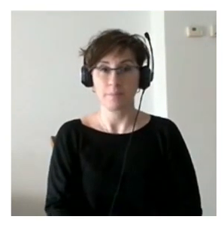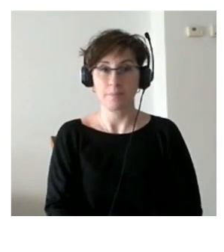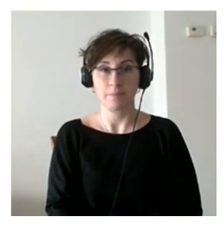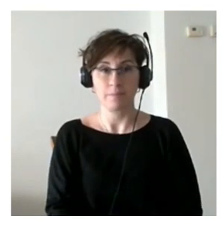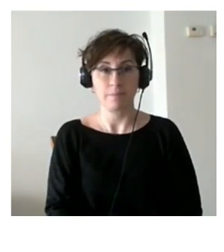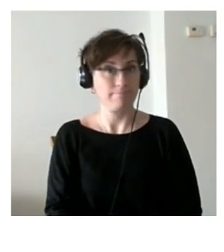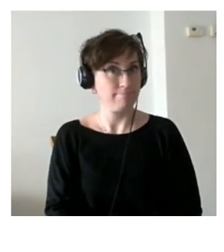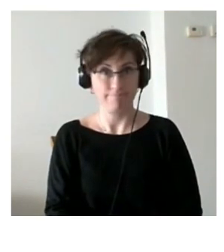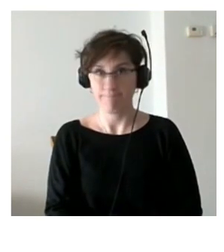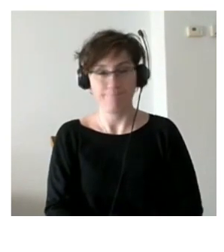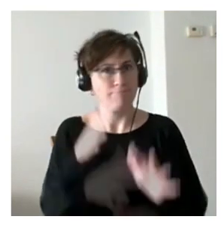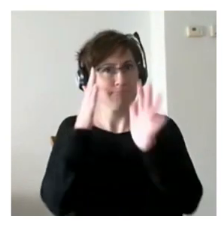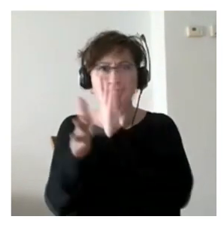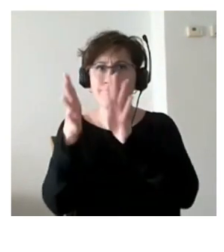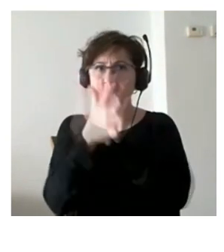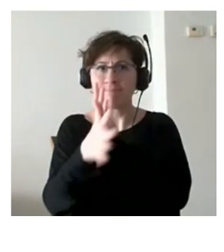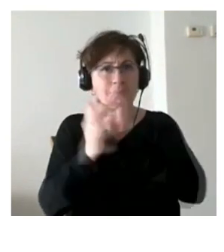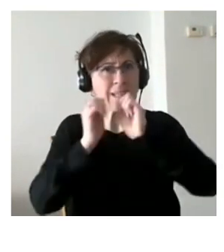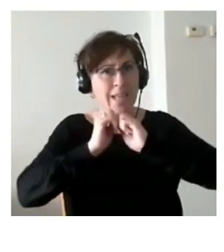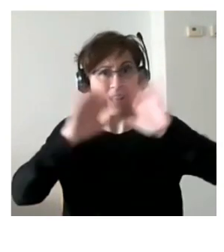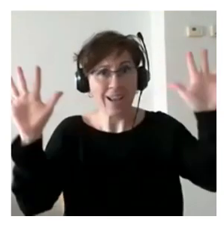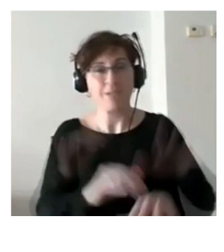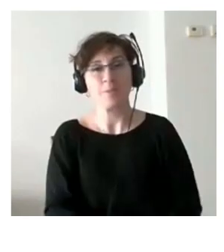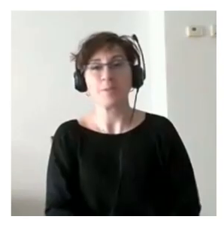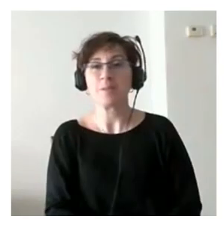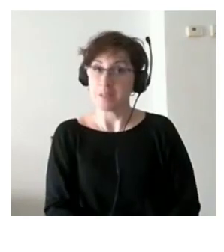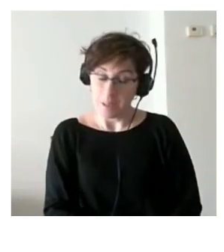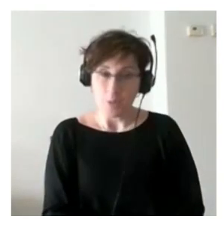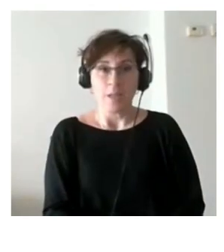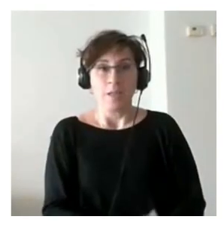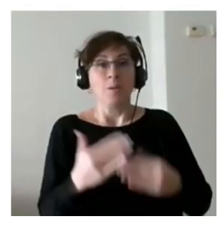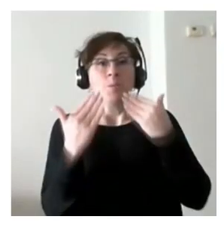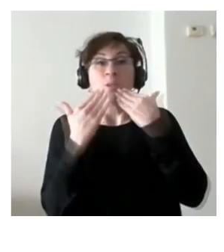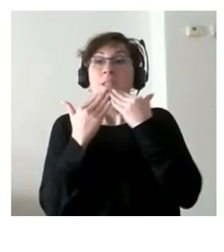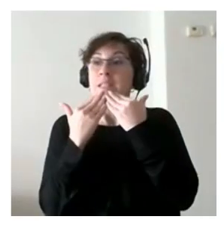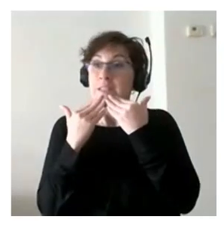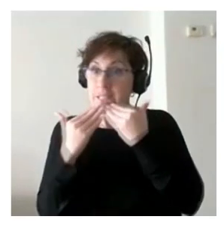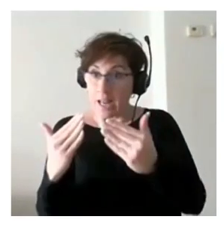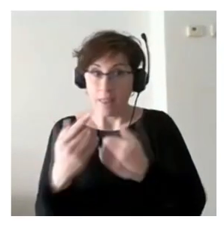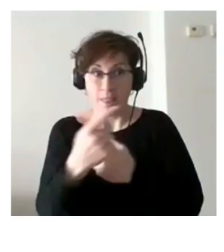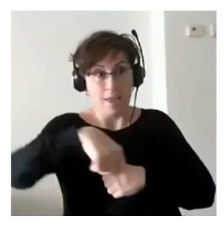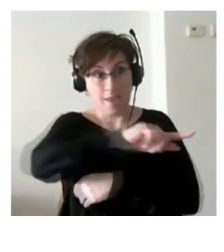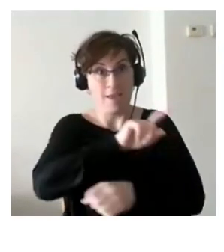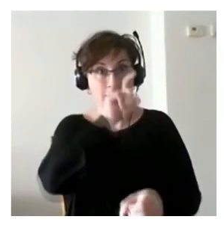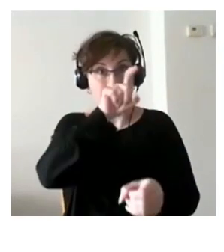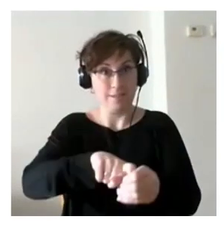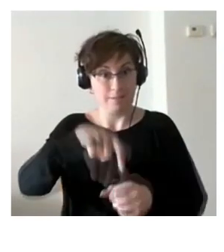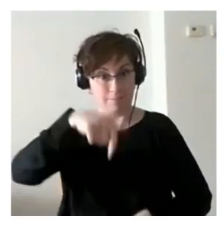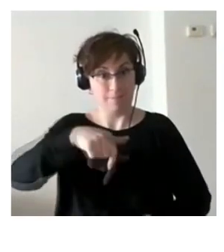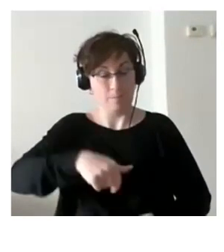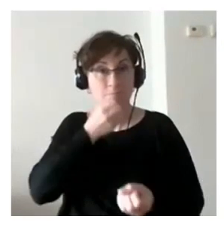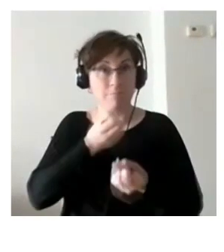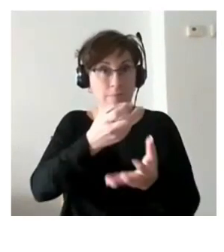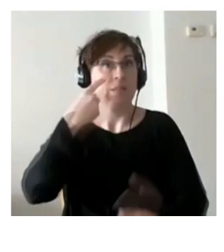nada ha quedado todo totalmente claro pues una vez más agradeceros que hayáis querido participar y compartir aquí vuestra experiencia y sobre todo